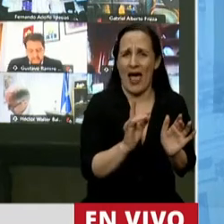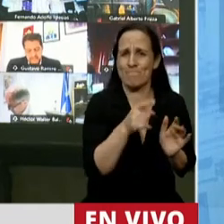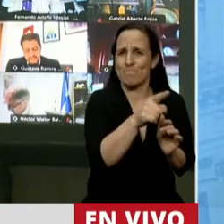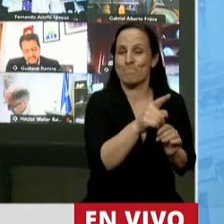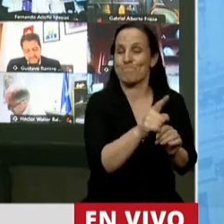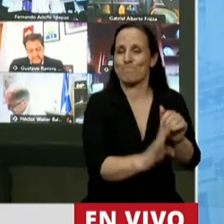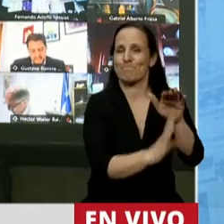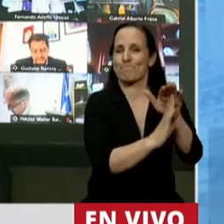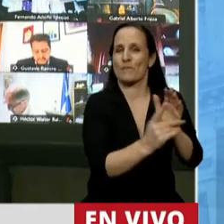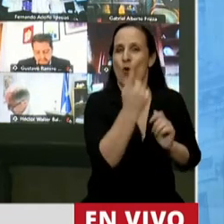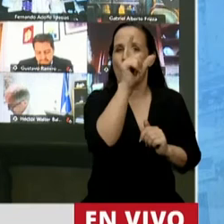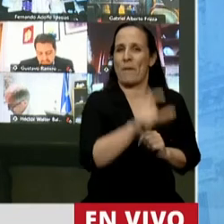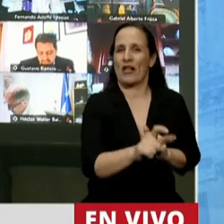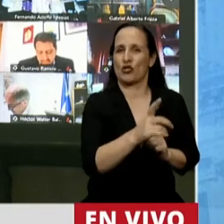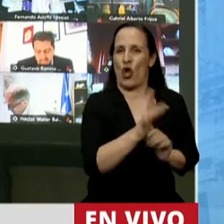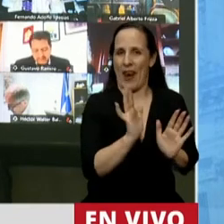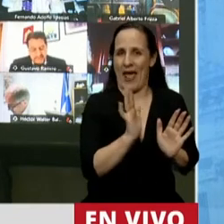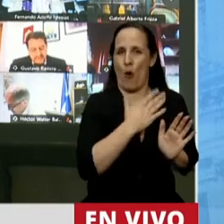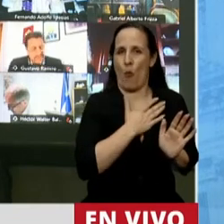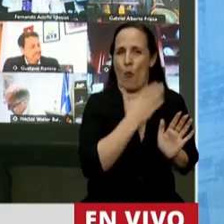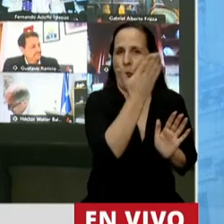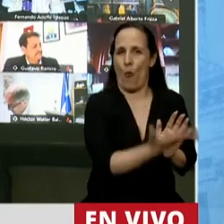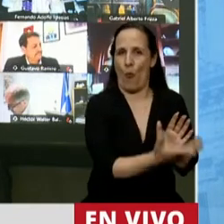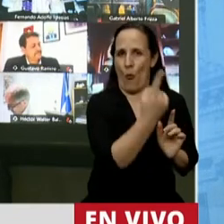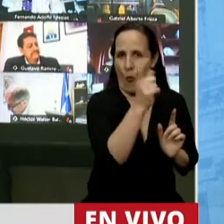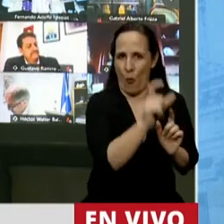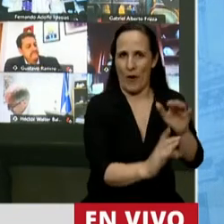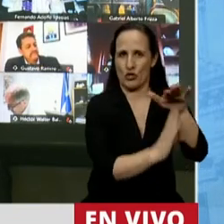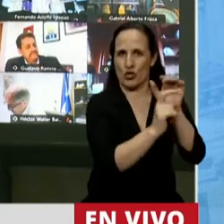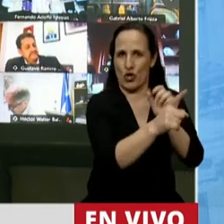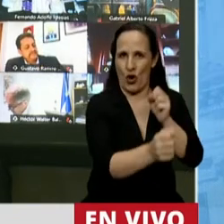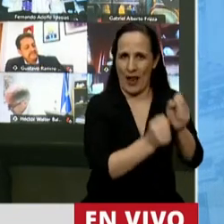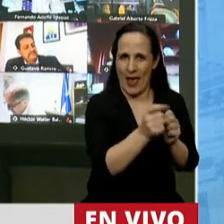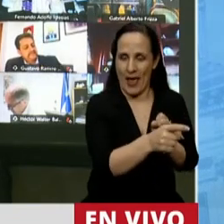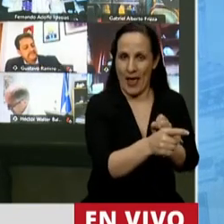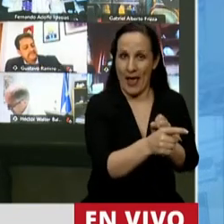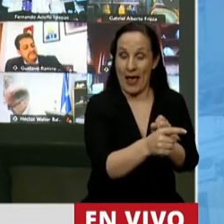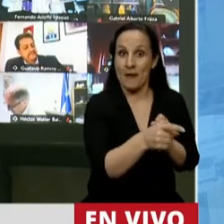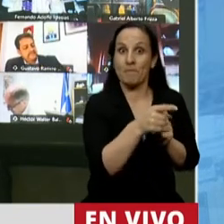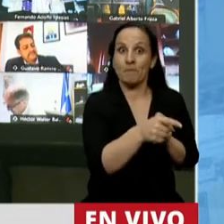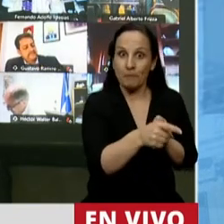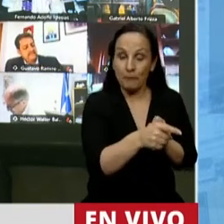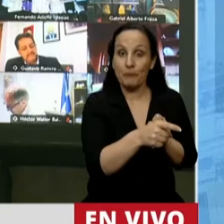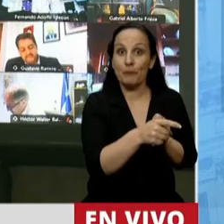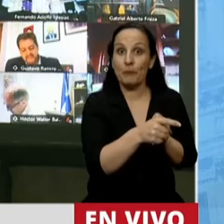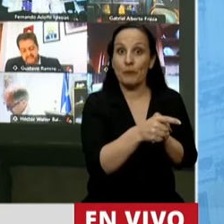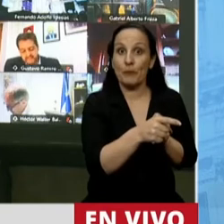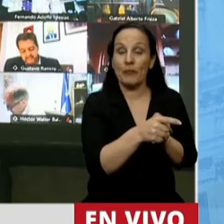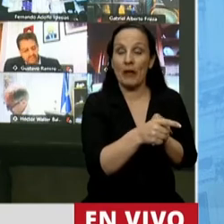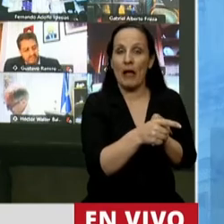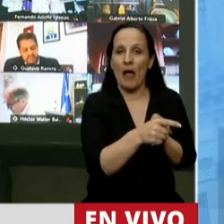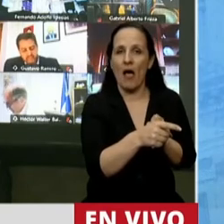son personas humanas. Y además, en una muestra de que no han perdido esa inclinación a hacer